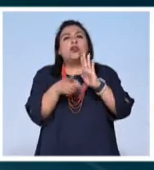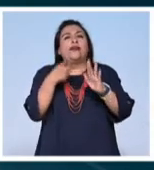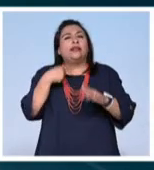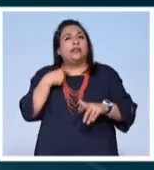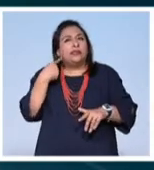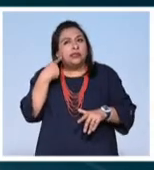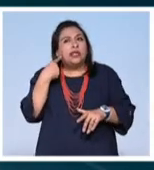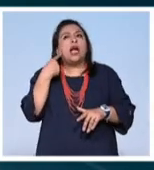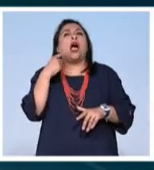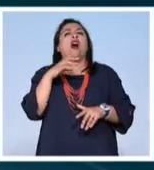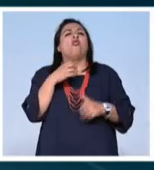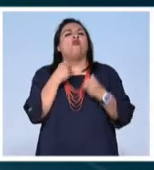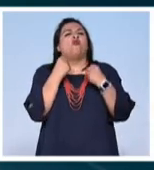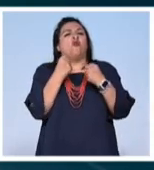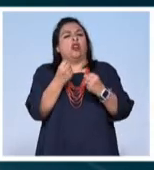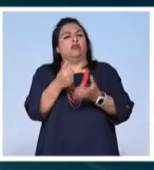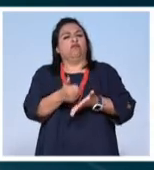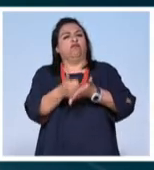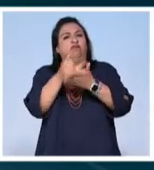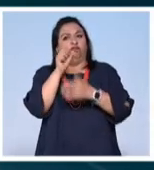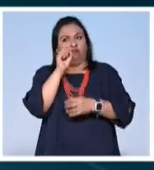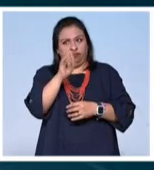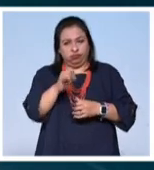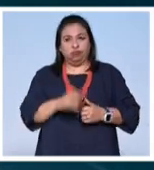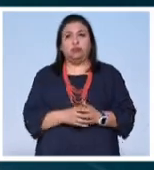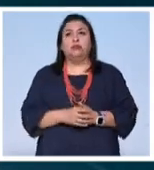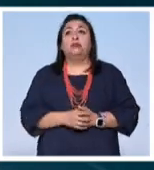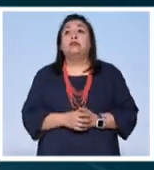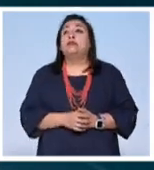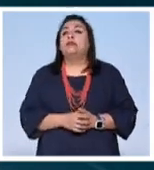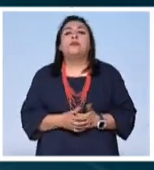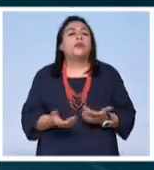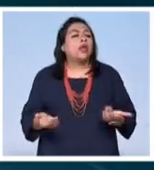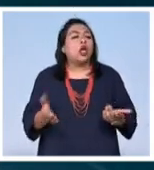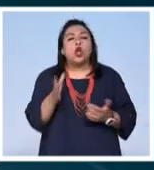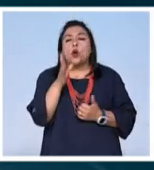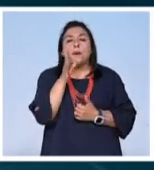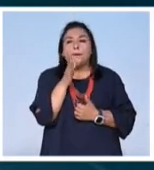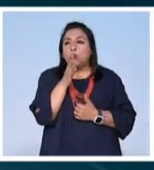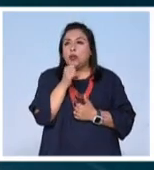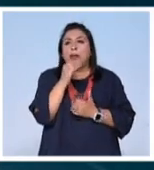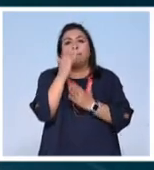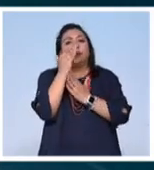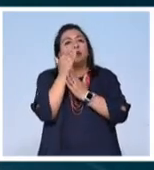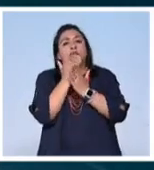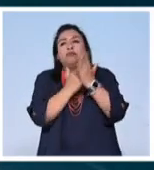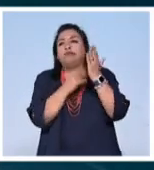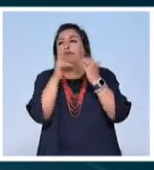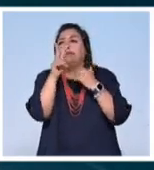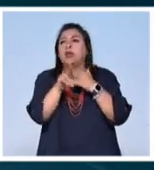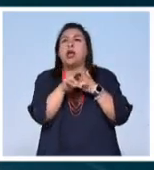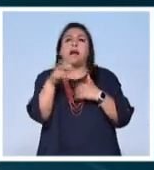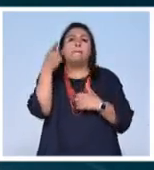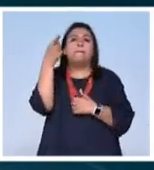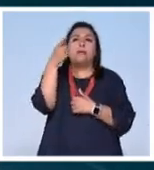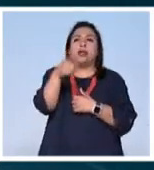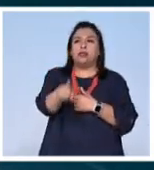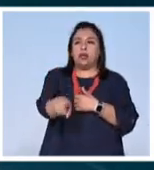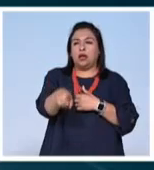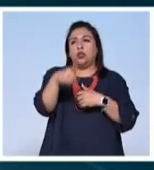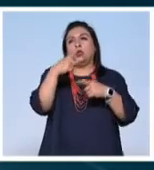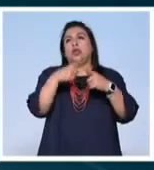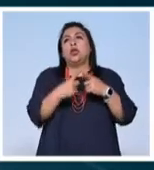a la escucha como un poderoso instrumento. No podemos reducir la realidad al mandato